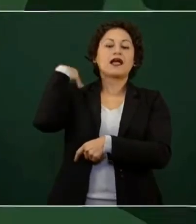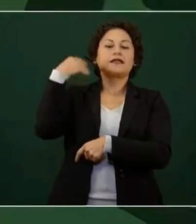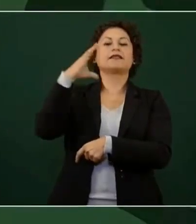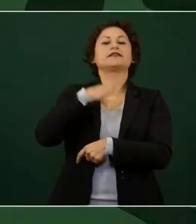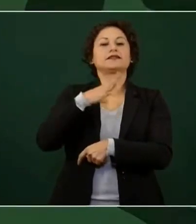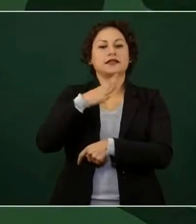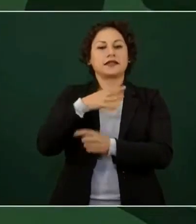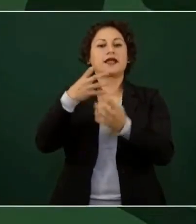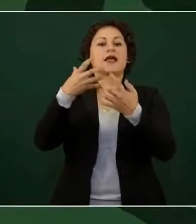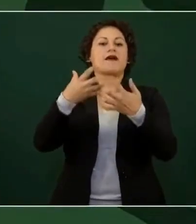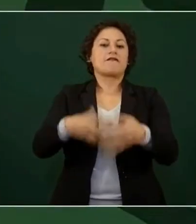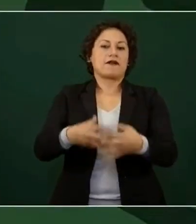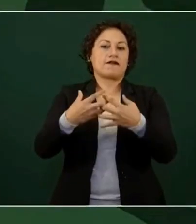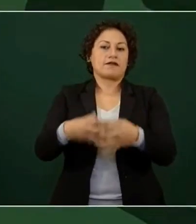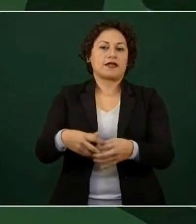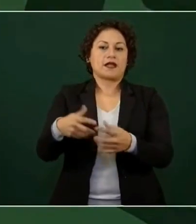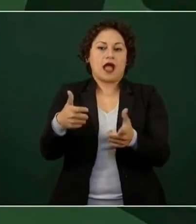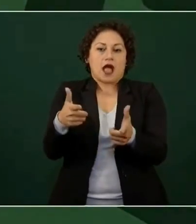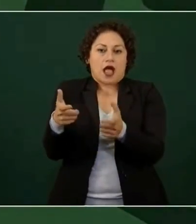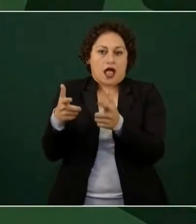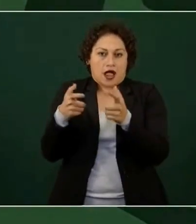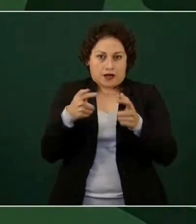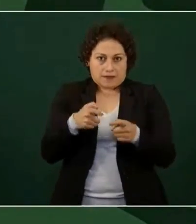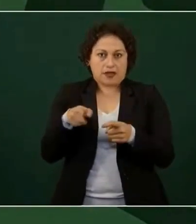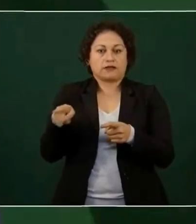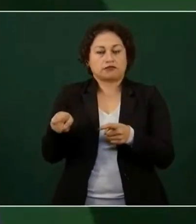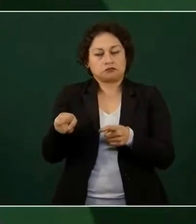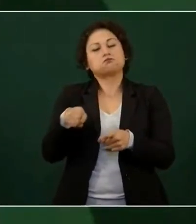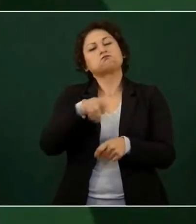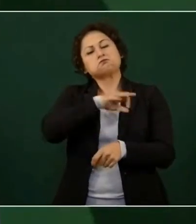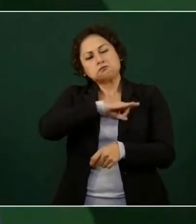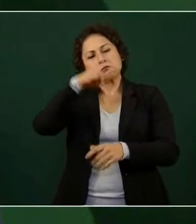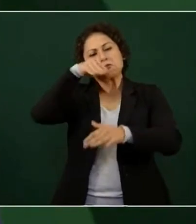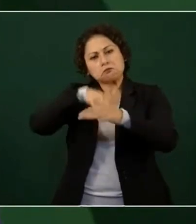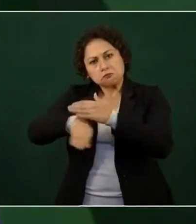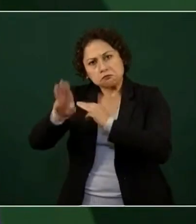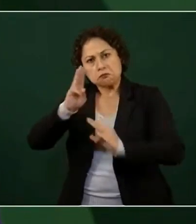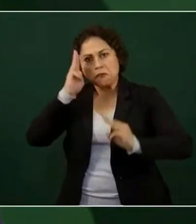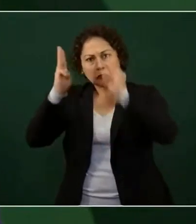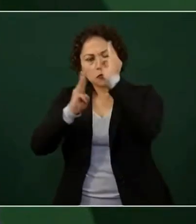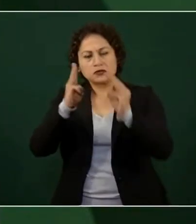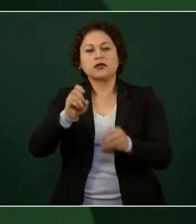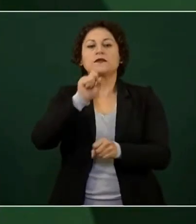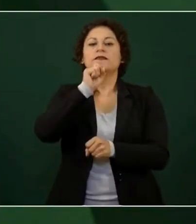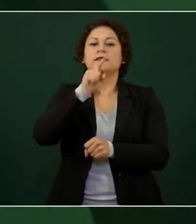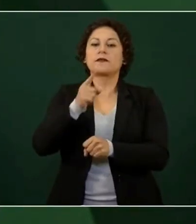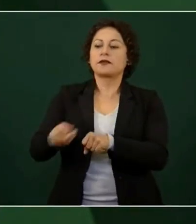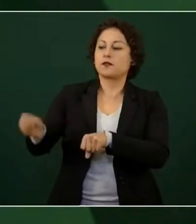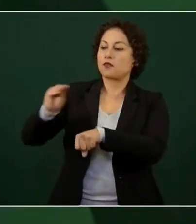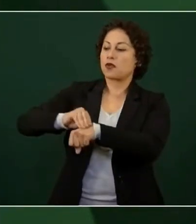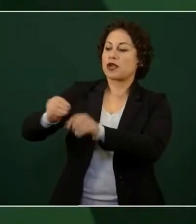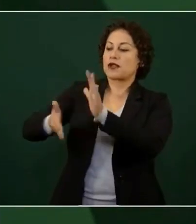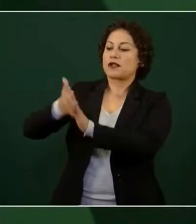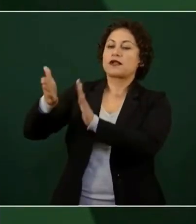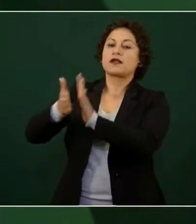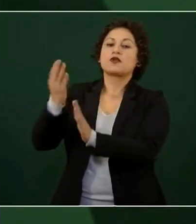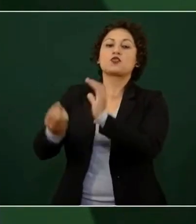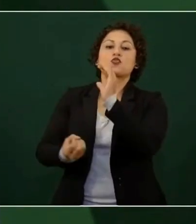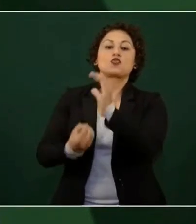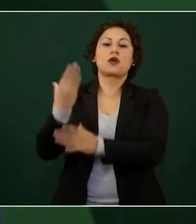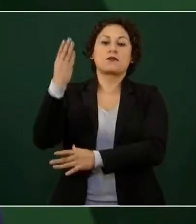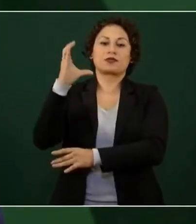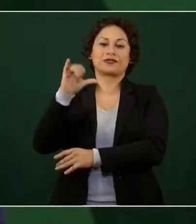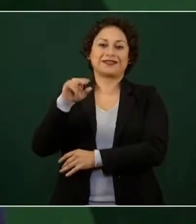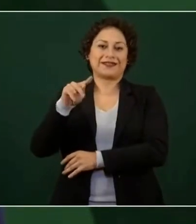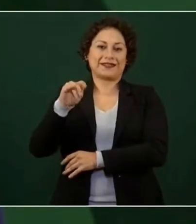se está construyendo una segunda cineteca, además de la cineteca que está en Coyoacán o